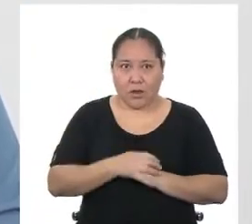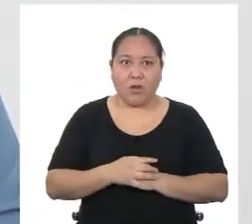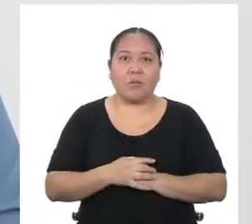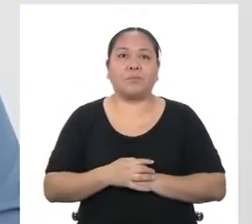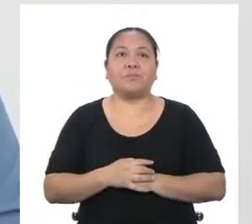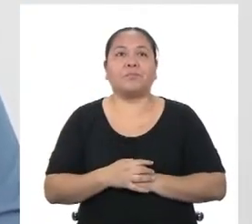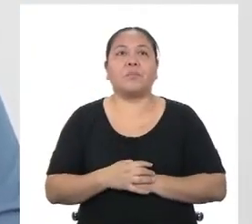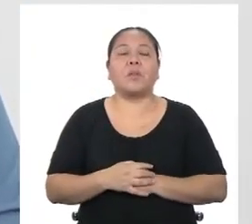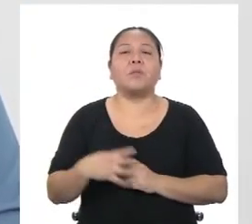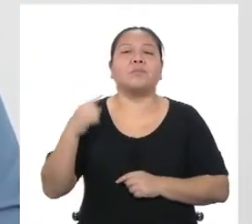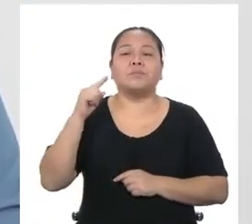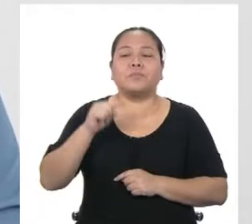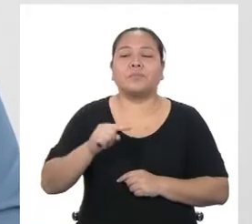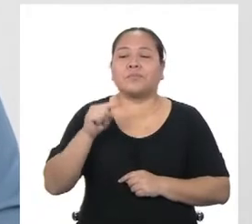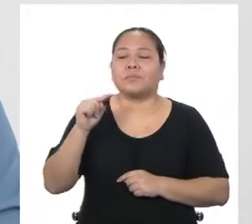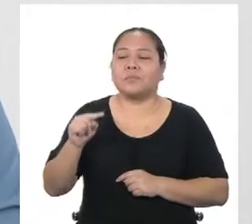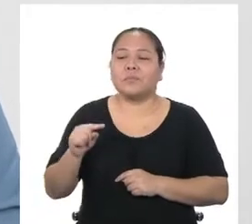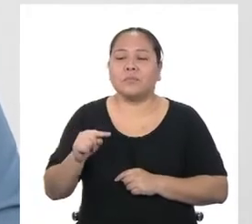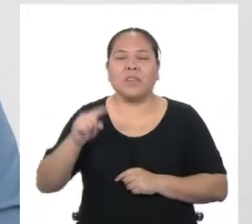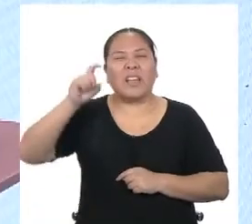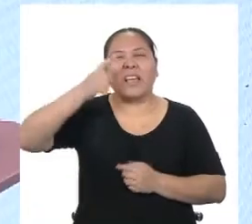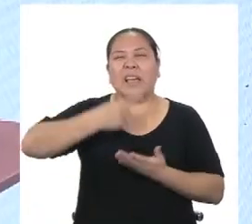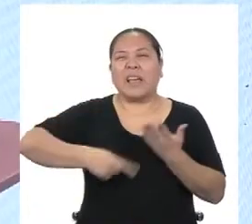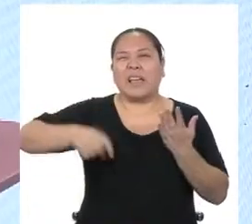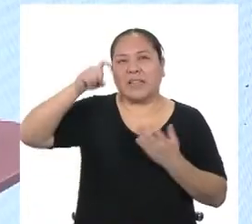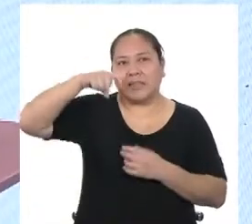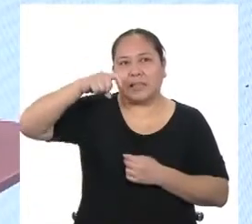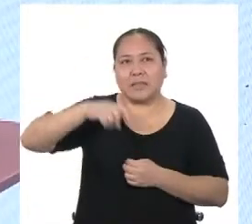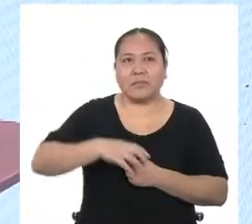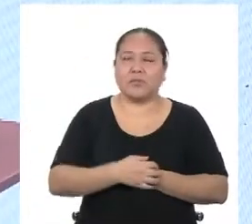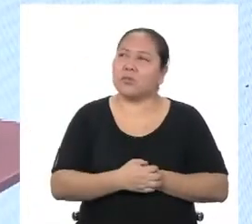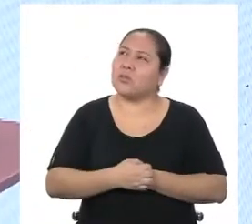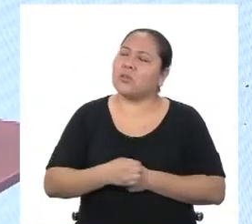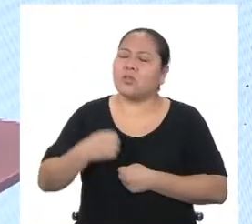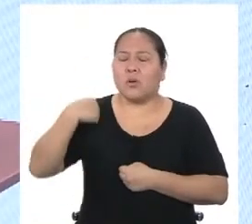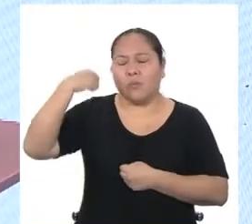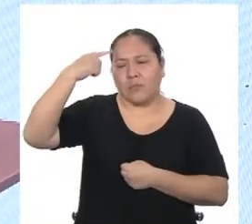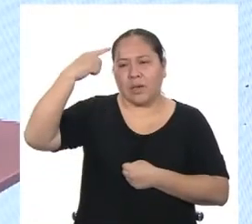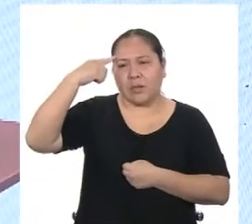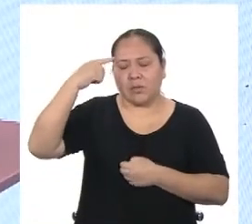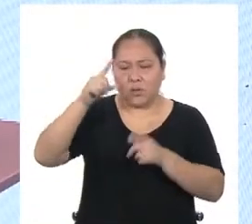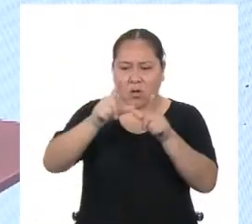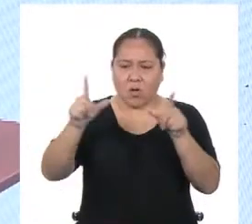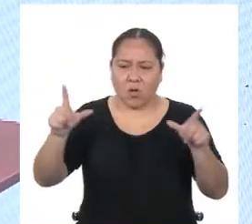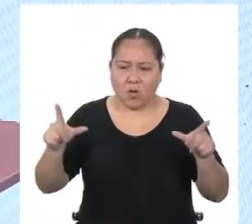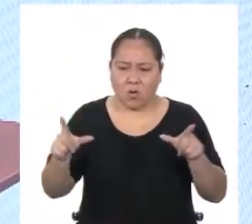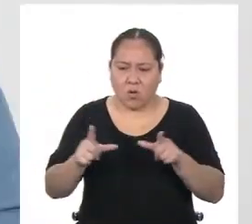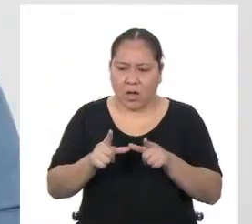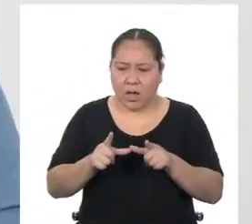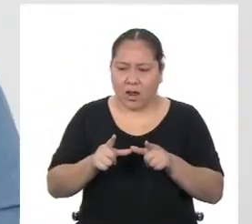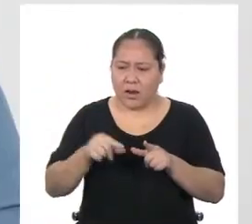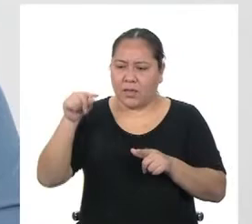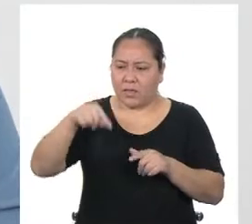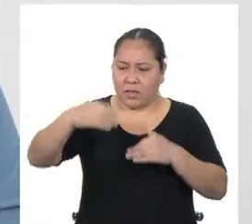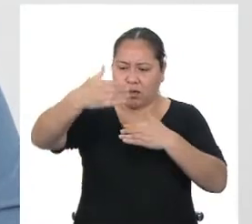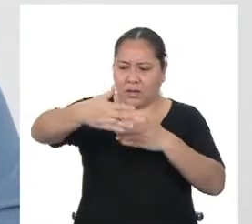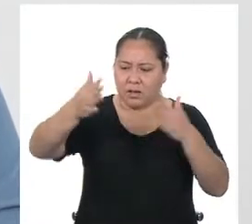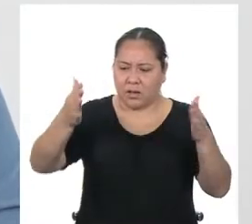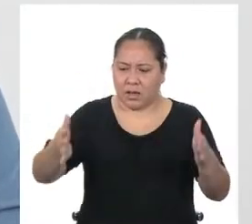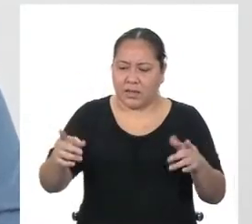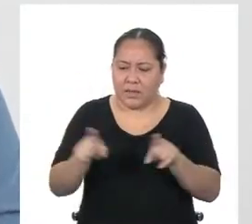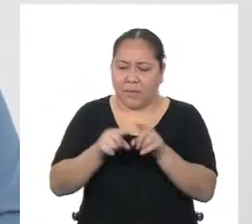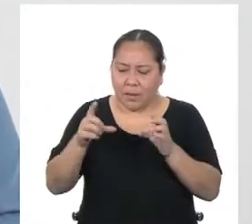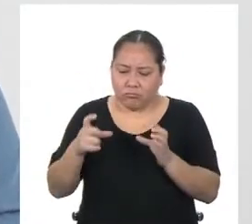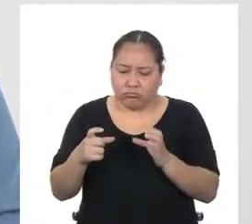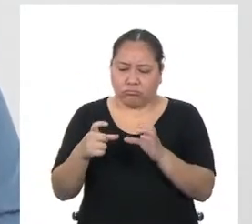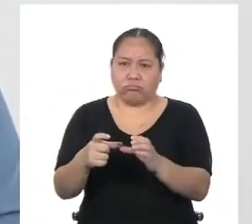identificar qué es lo que debemos averiguar. Pues yo diría que el área de la cancha y el área de la entrada. Muy bien,